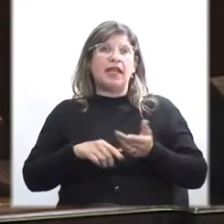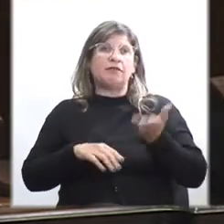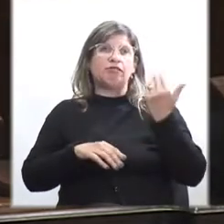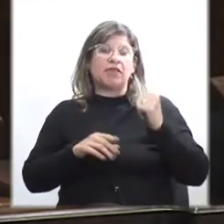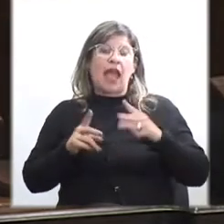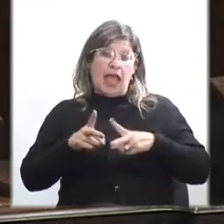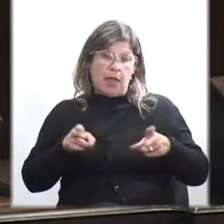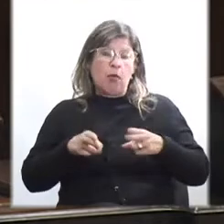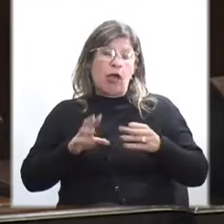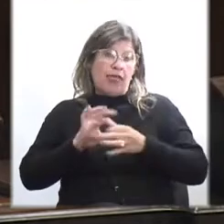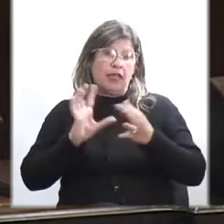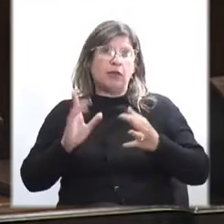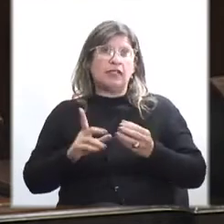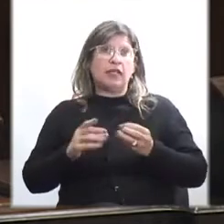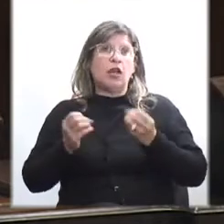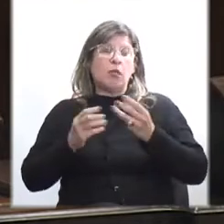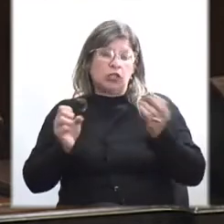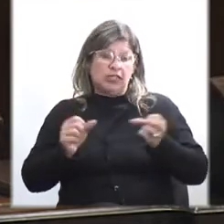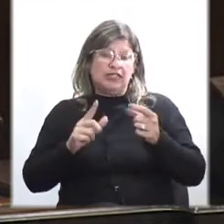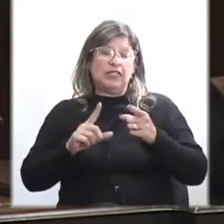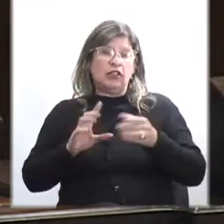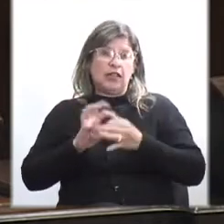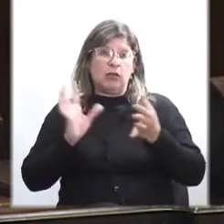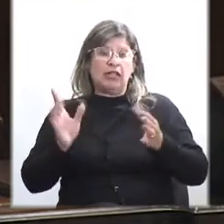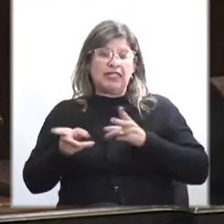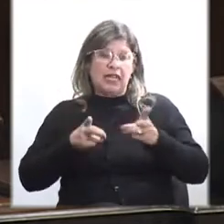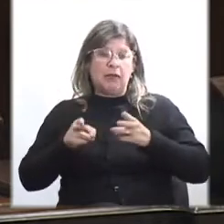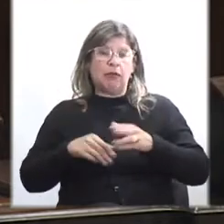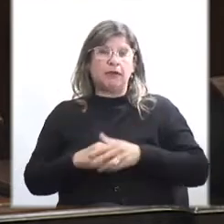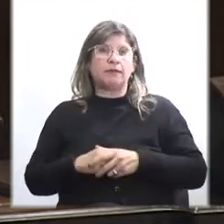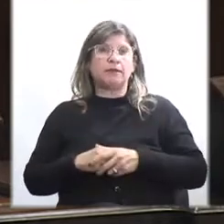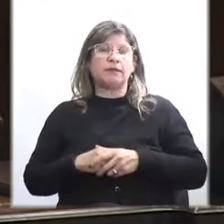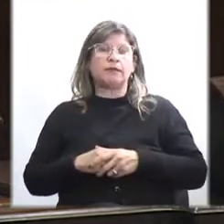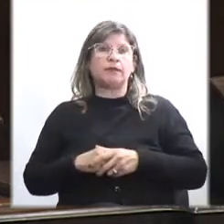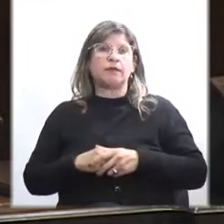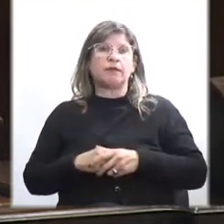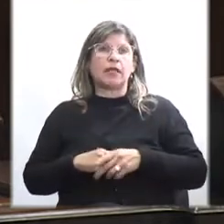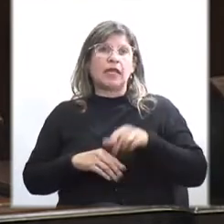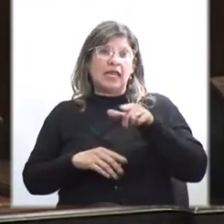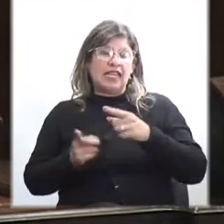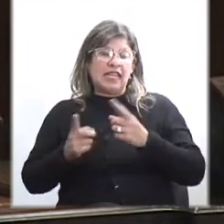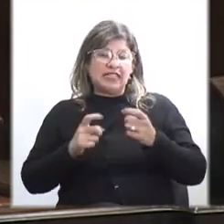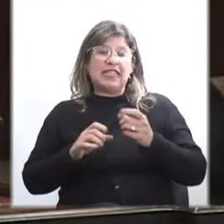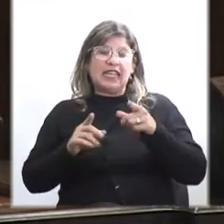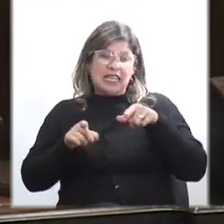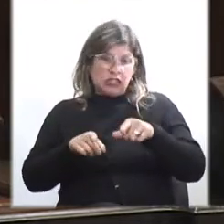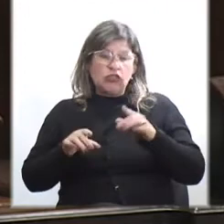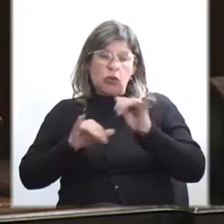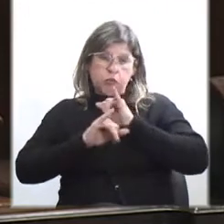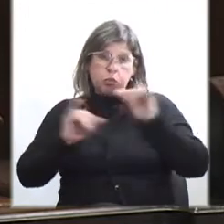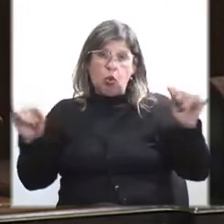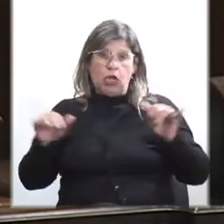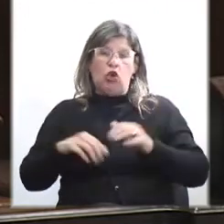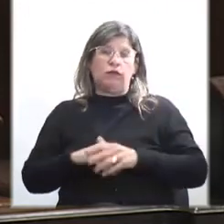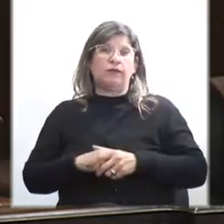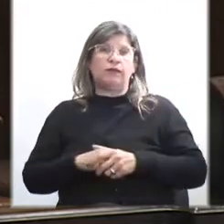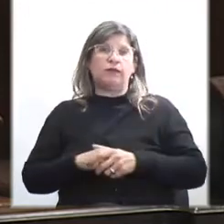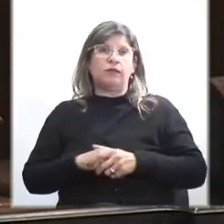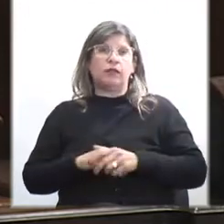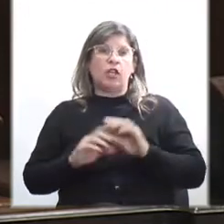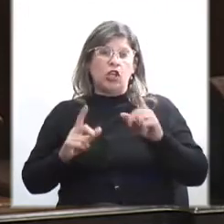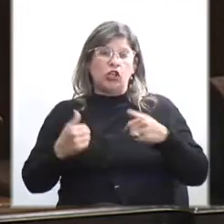épocas de la democracia, porque se hicieron en democracia, y la necesidad de que eso se hiciera público. Nosotros tenemos